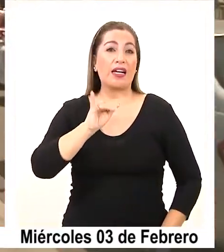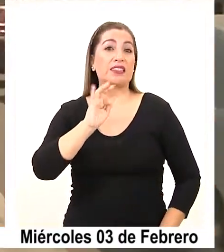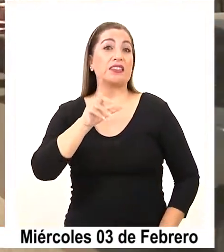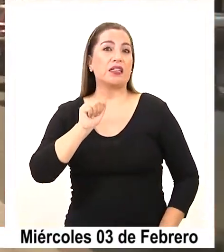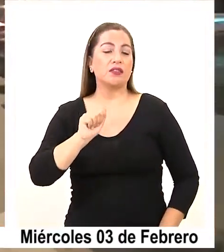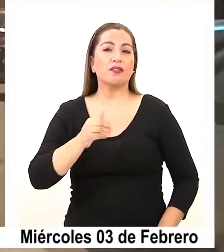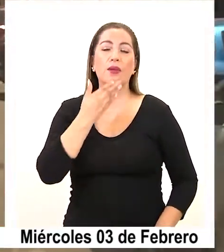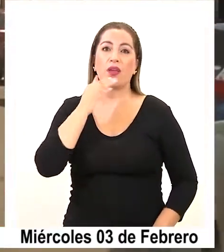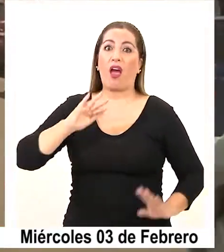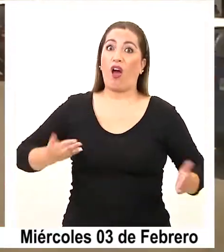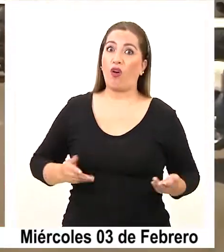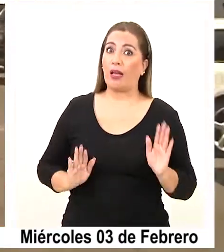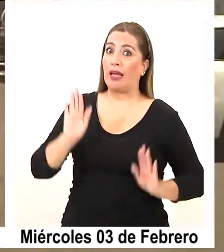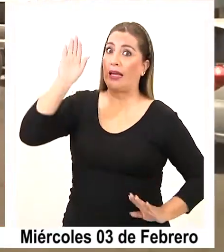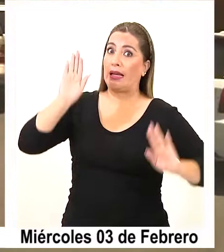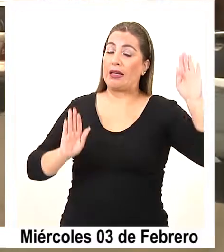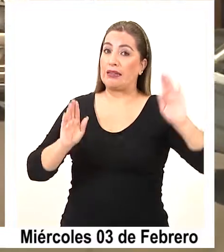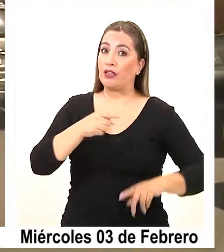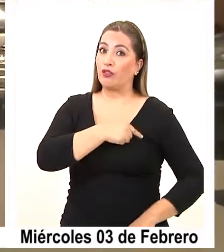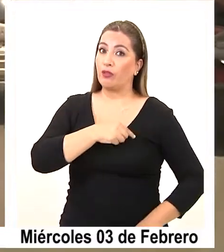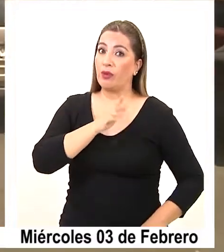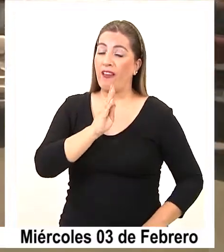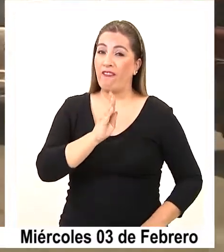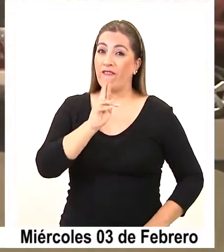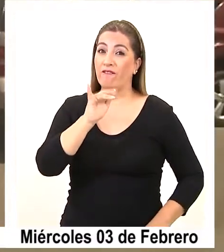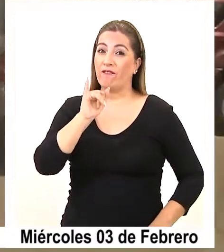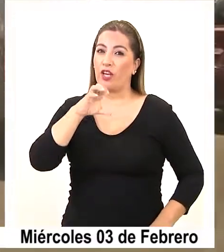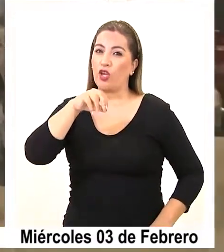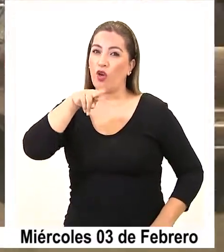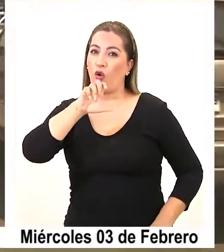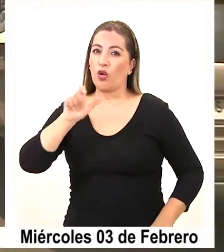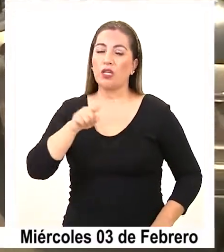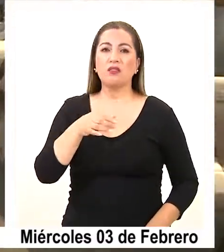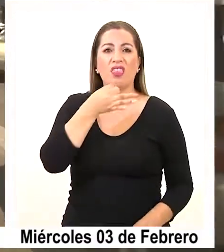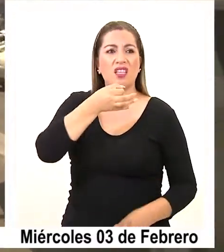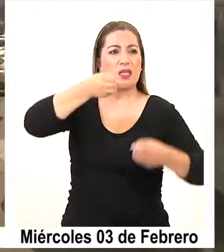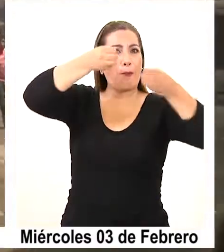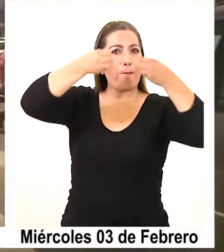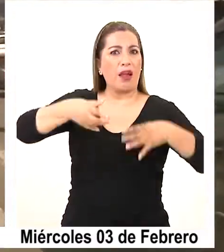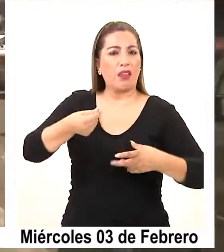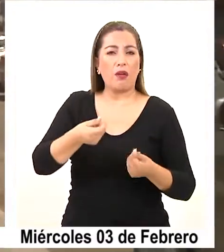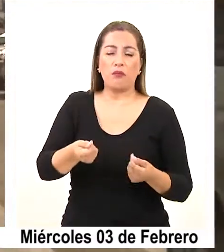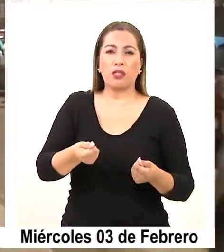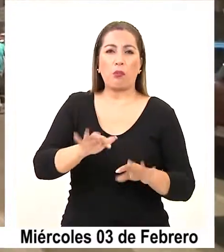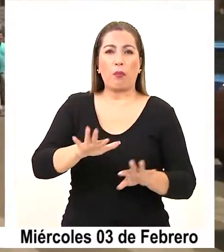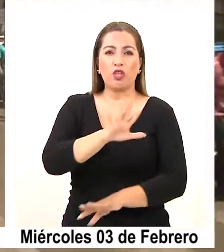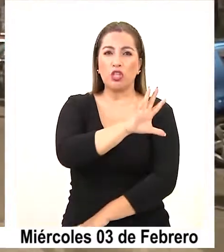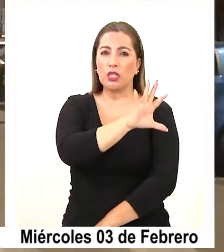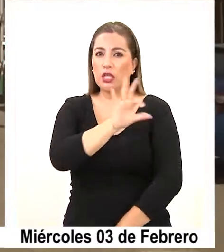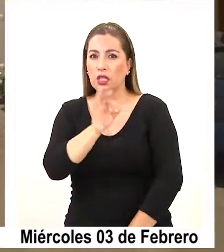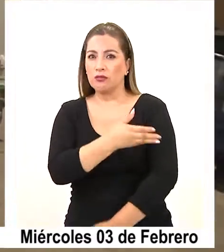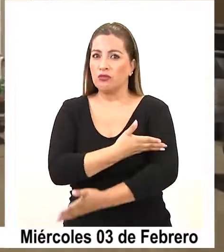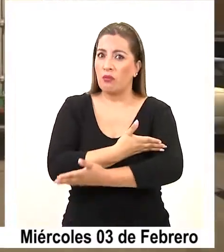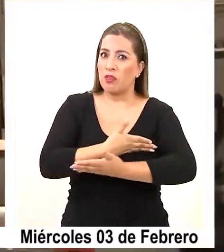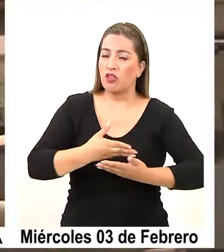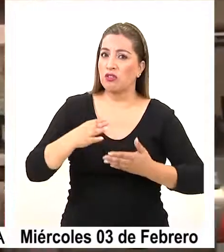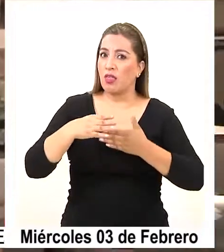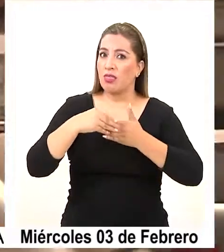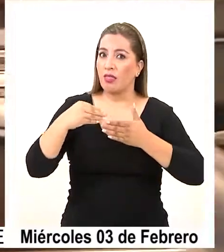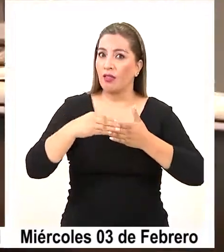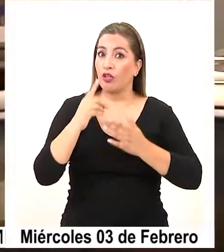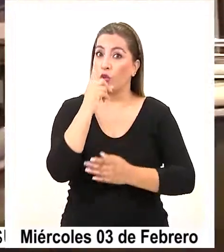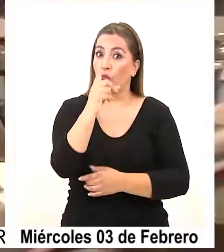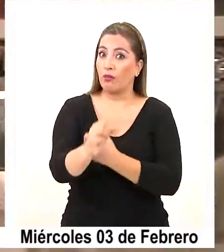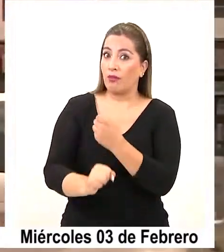y ahora candidato Ignacio Briones hablaba de pérdidas tributarias superiores a los 500 millones de dólares